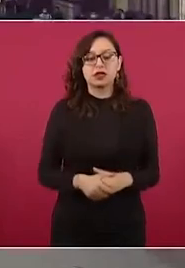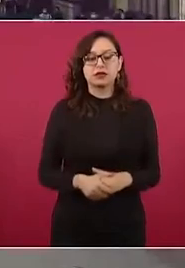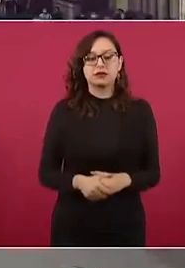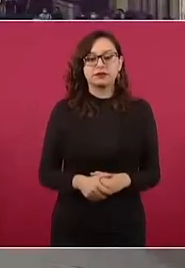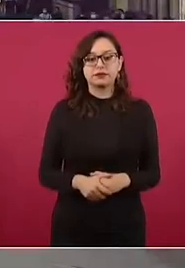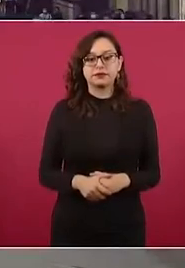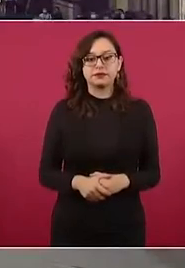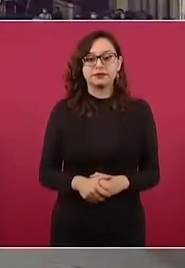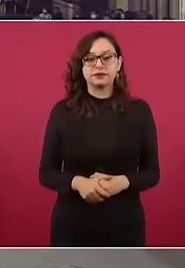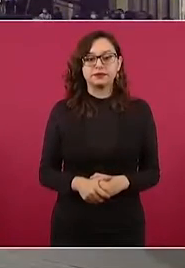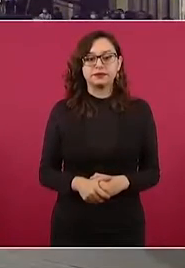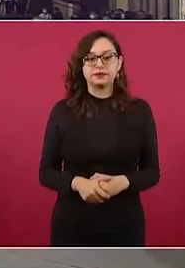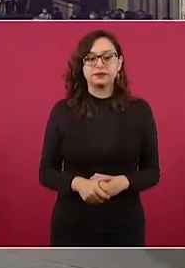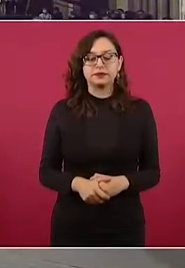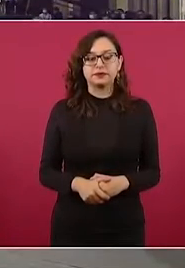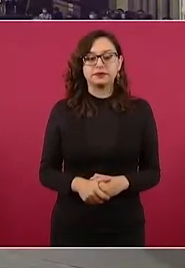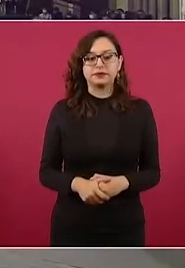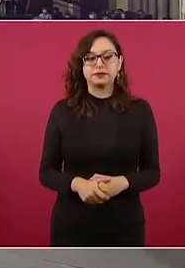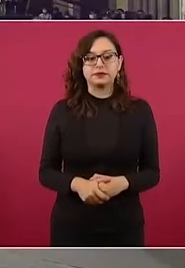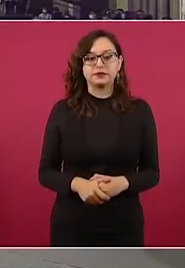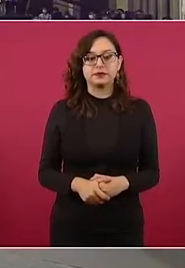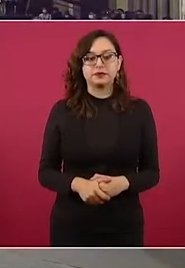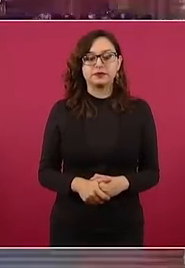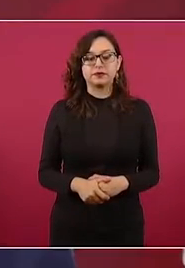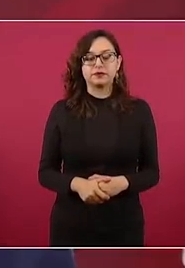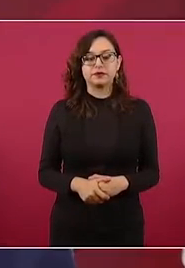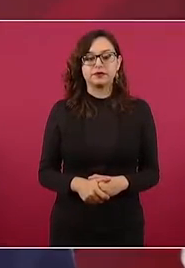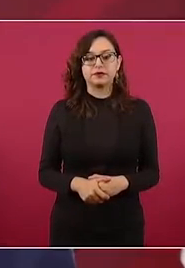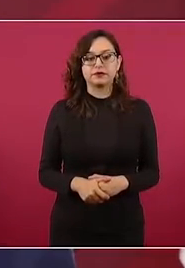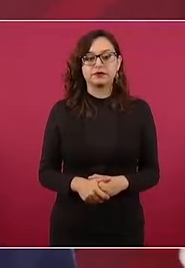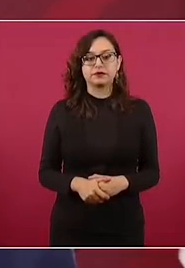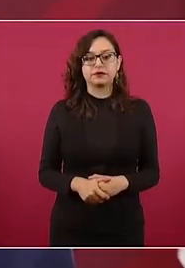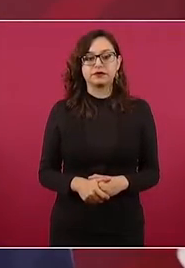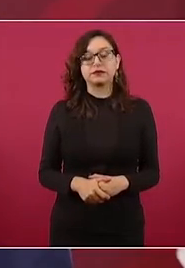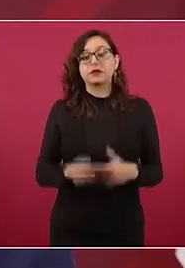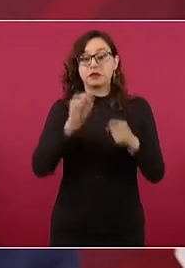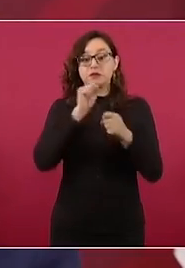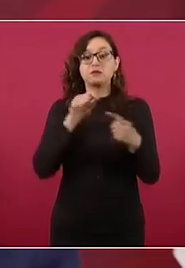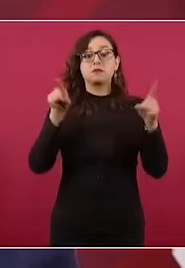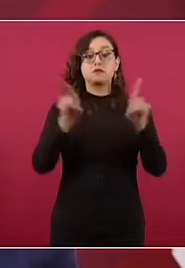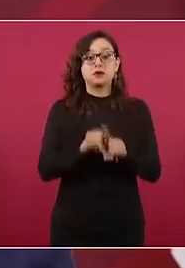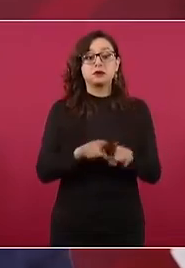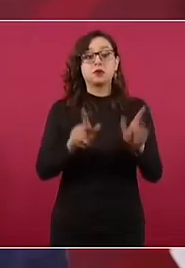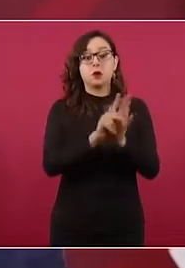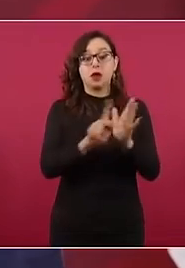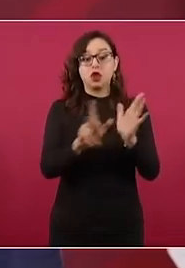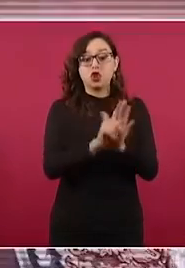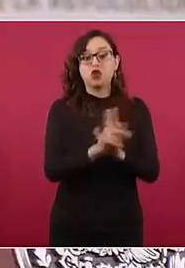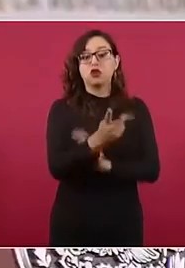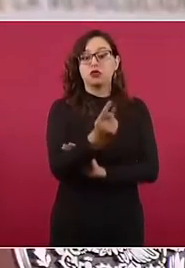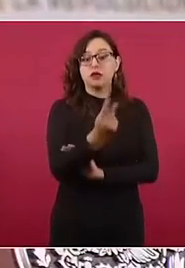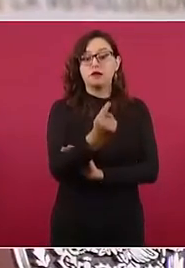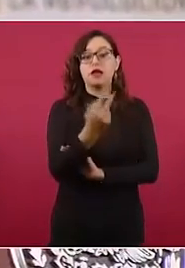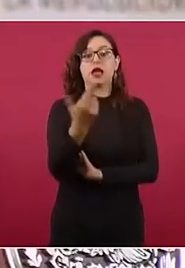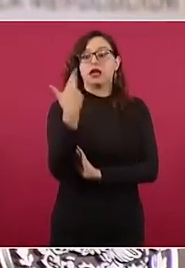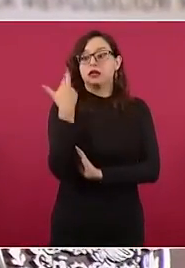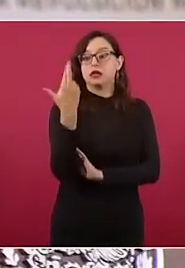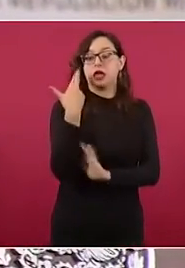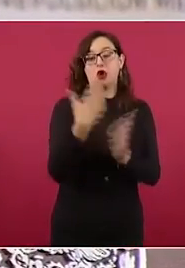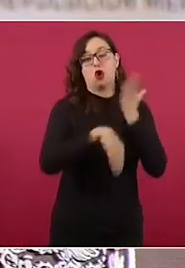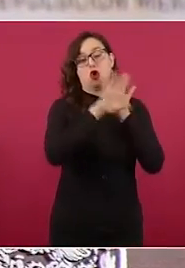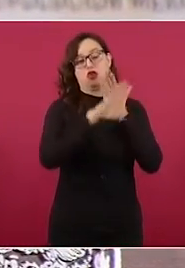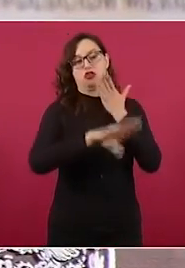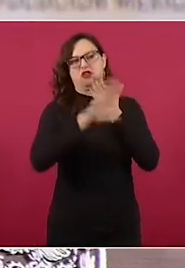a los dueños de los medios de información que más nos